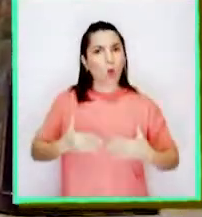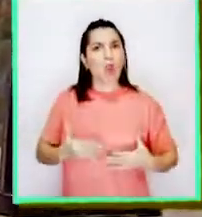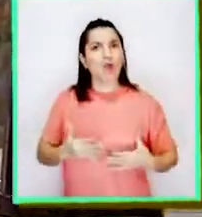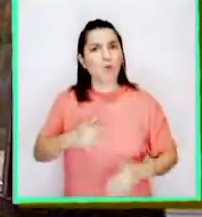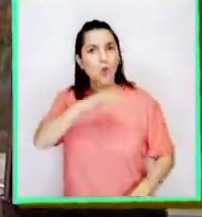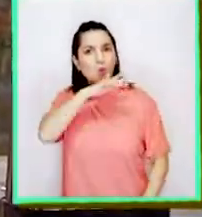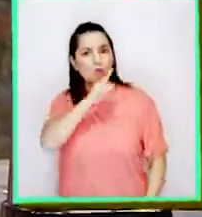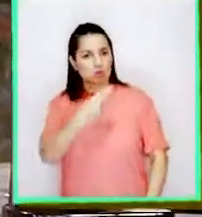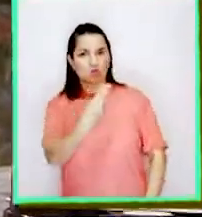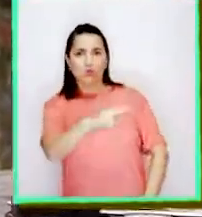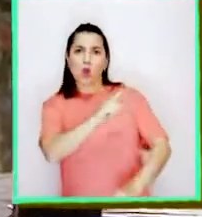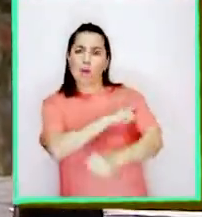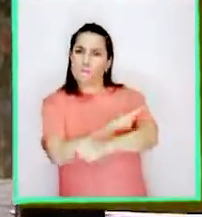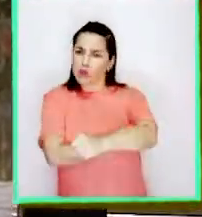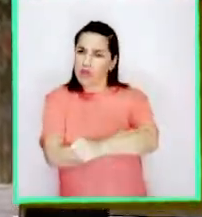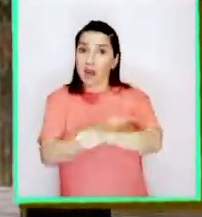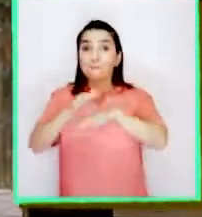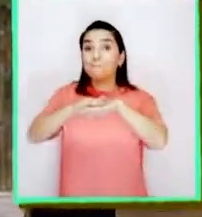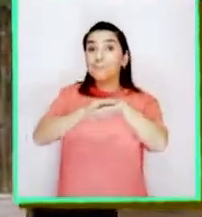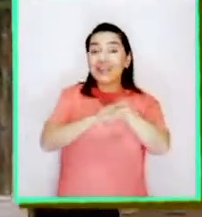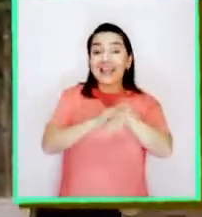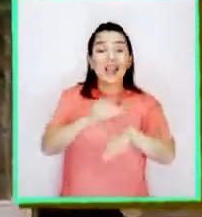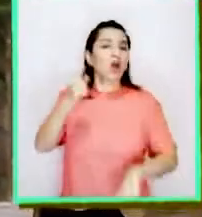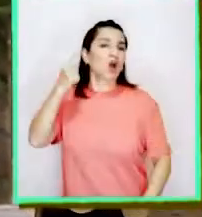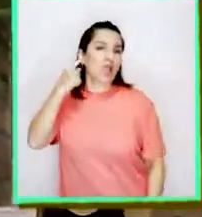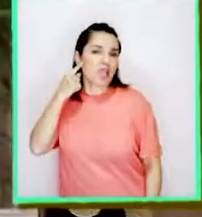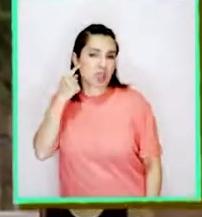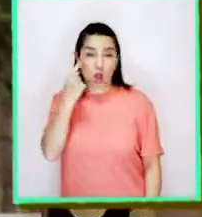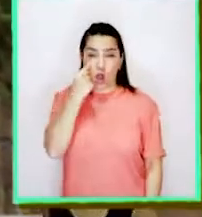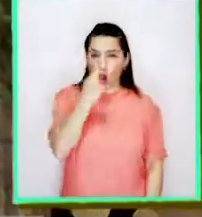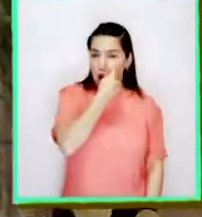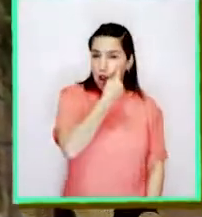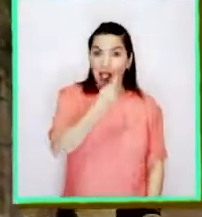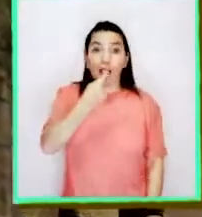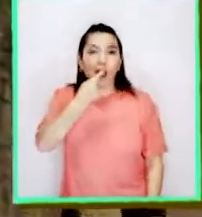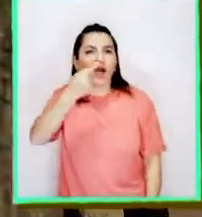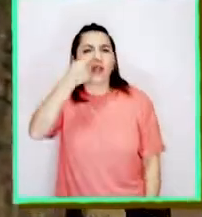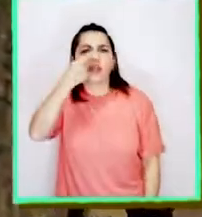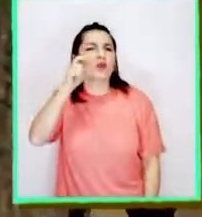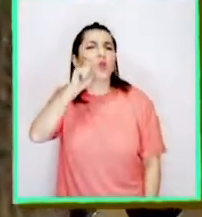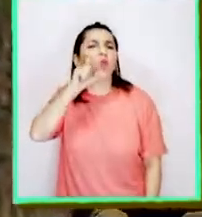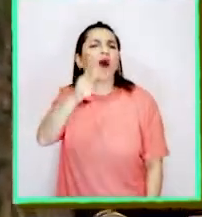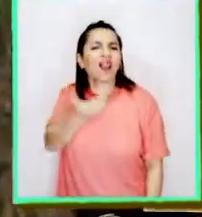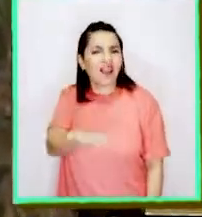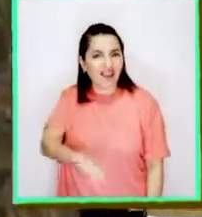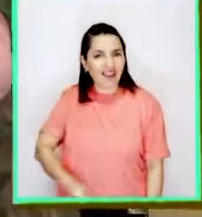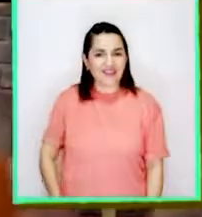utiliza con su don? Bien, oídos. Ojos, lengua o nariz.